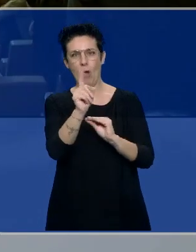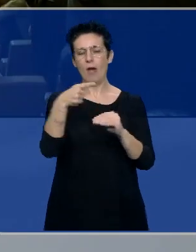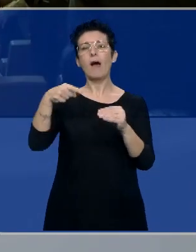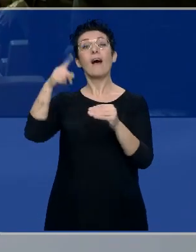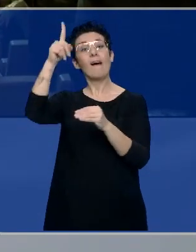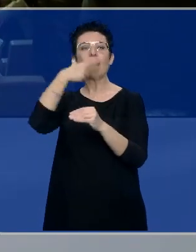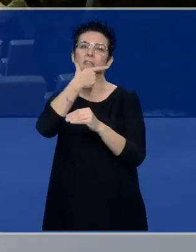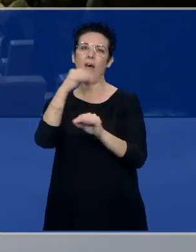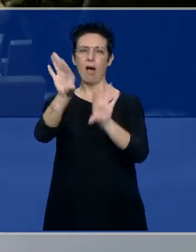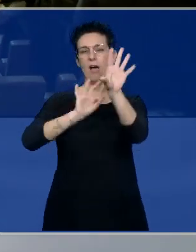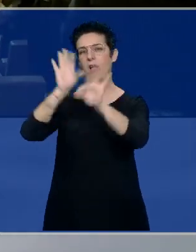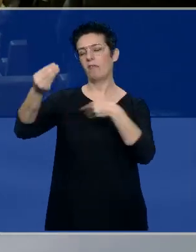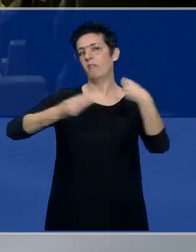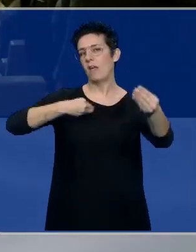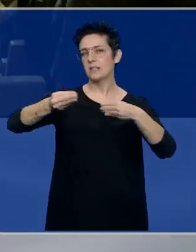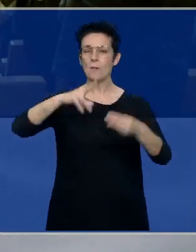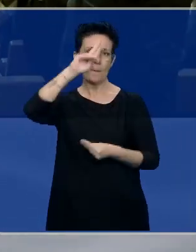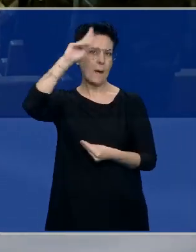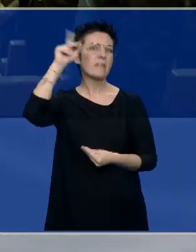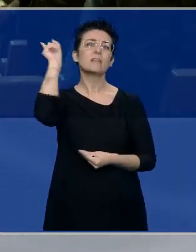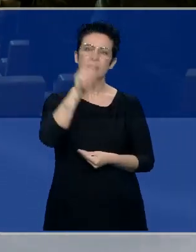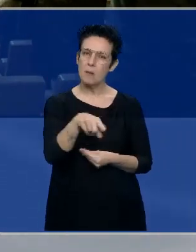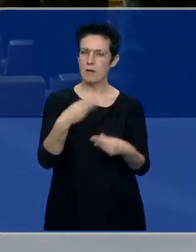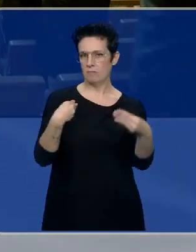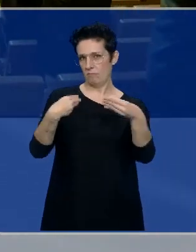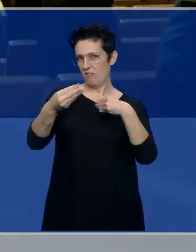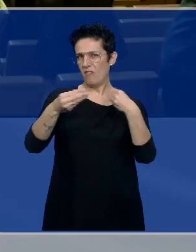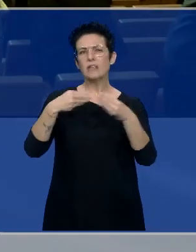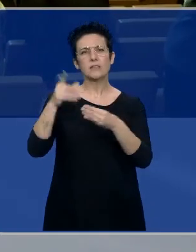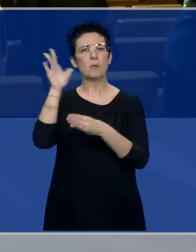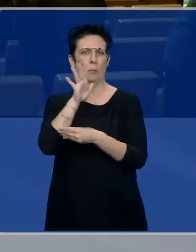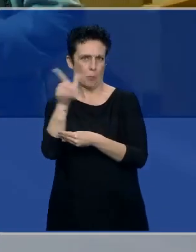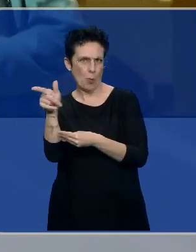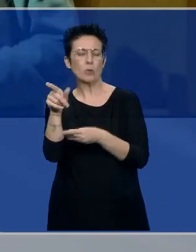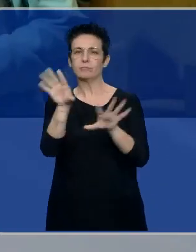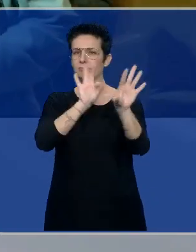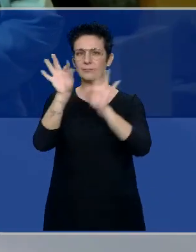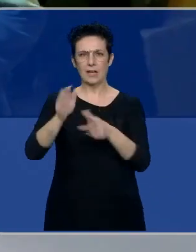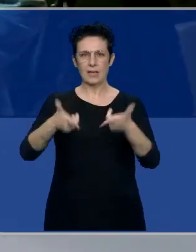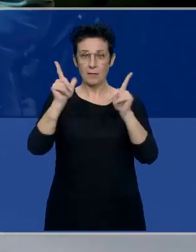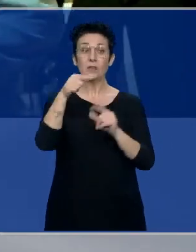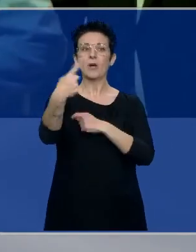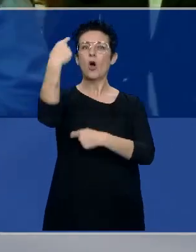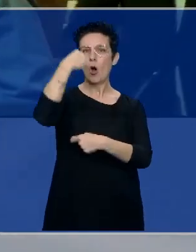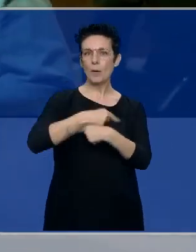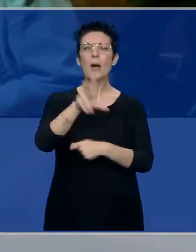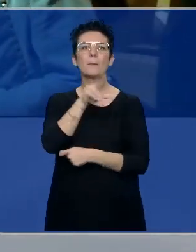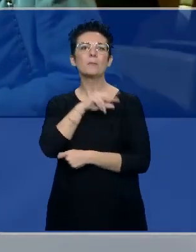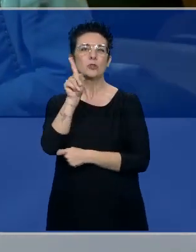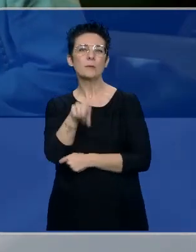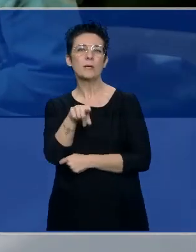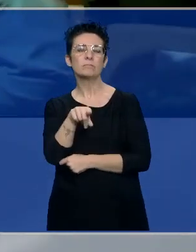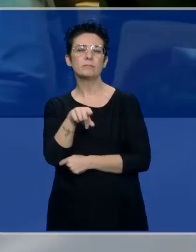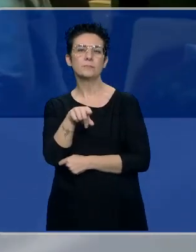flexibilidad, lo mismo ocurre en Madrid, que también nos triplica en población. Entonces yo creo que eso también nos obliga, a los premios les obliga